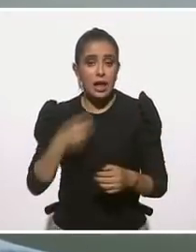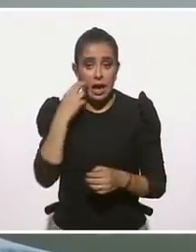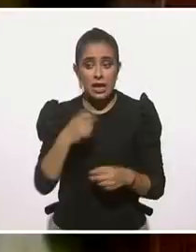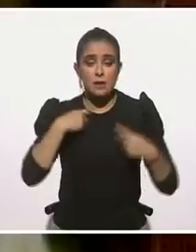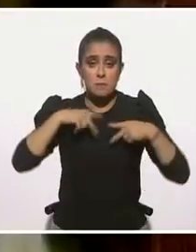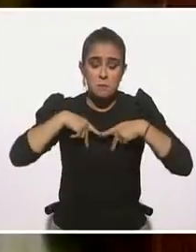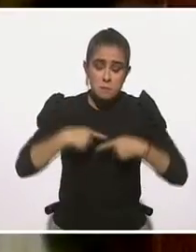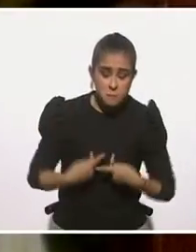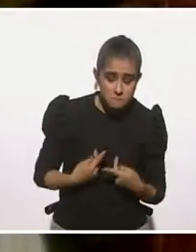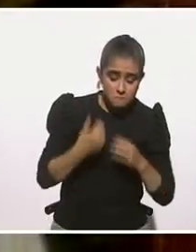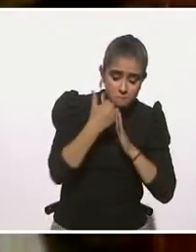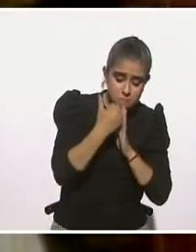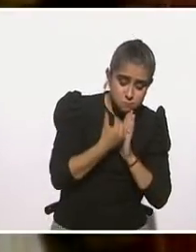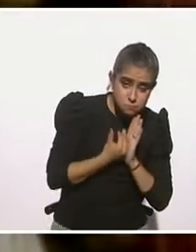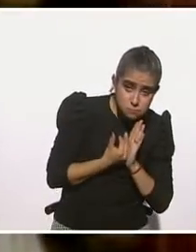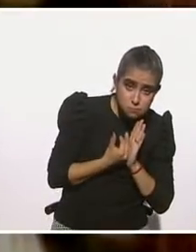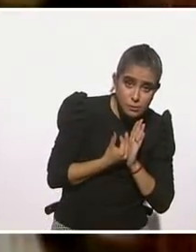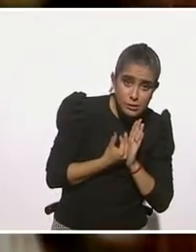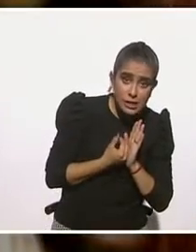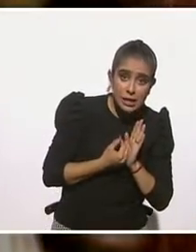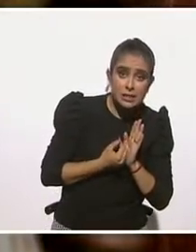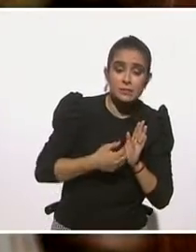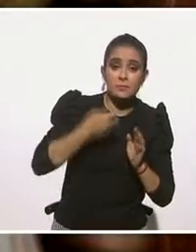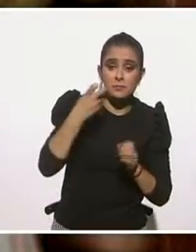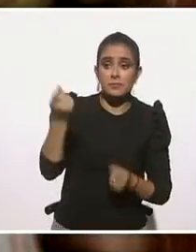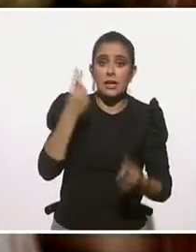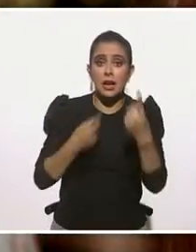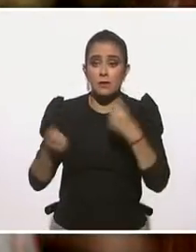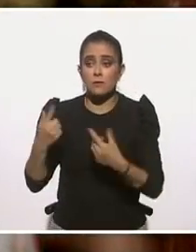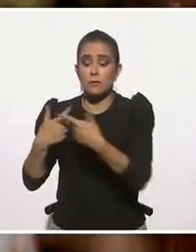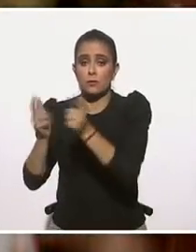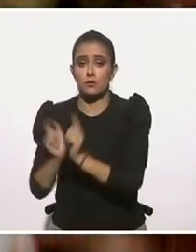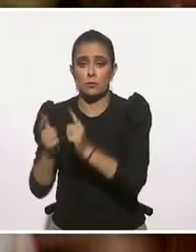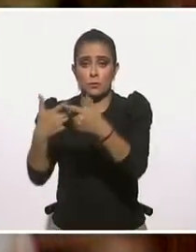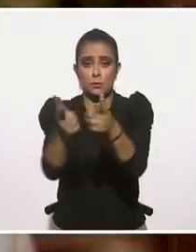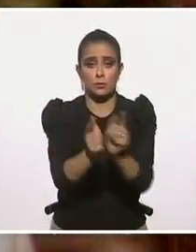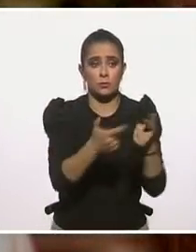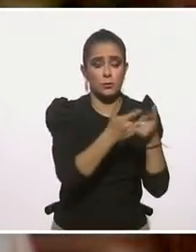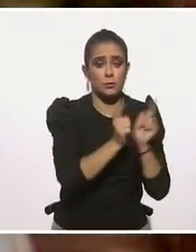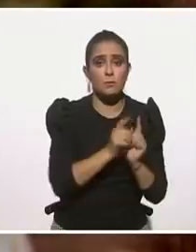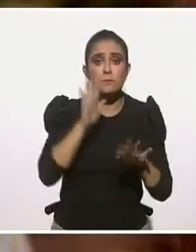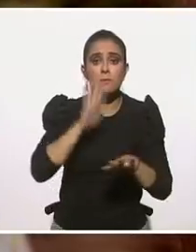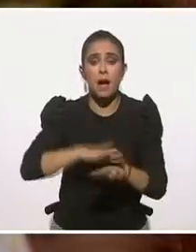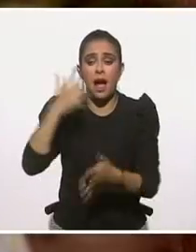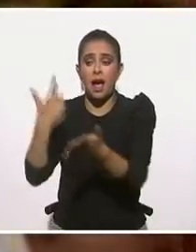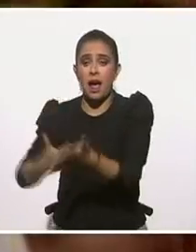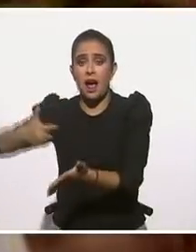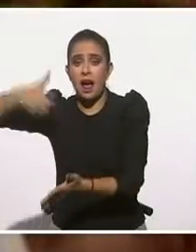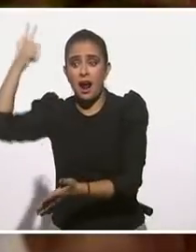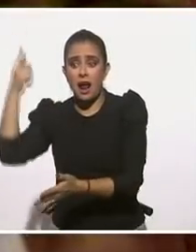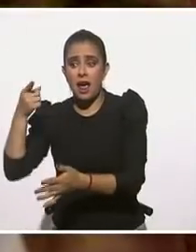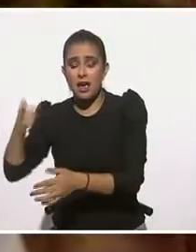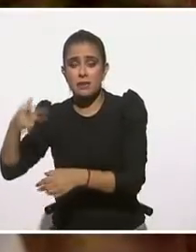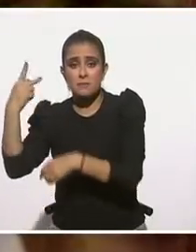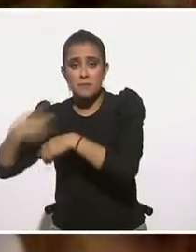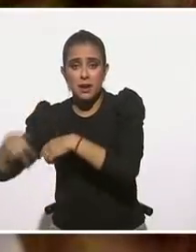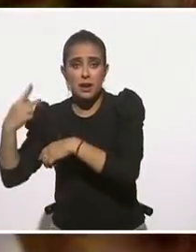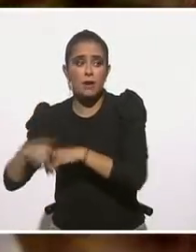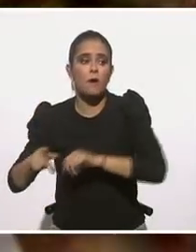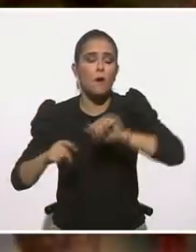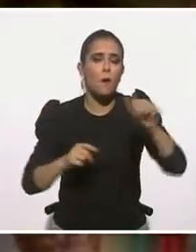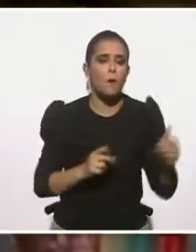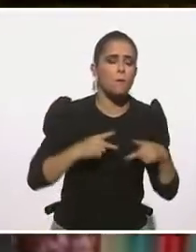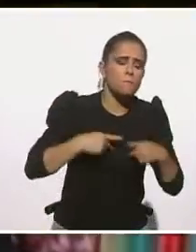esto no sea tan fuerte para algunos grupos o sea más grave para otros. Esto tiene que ver con la